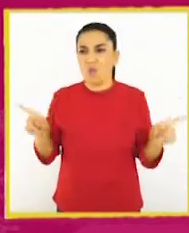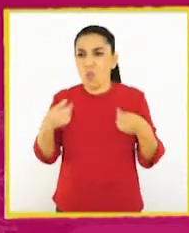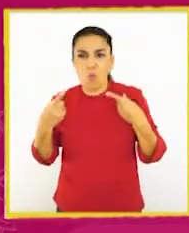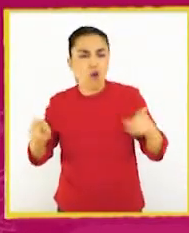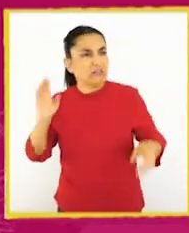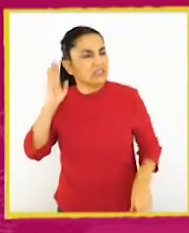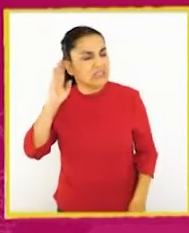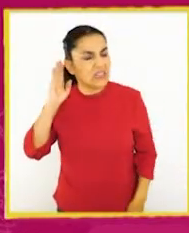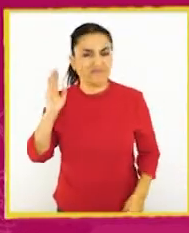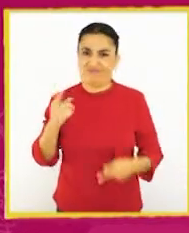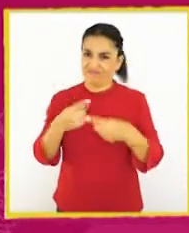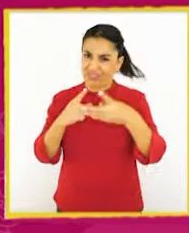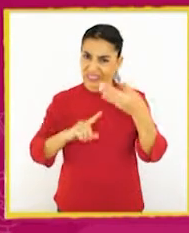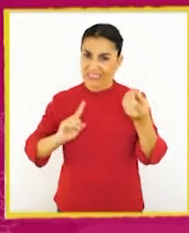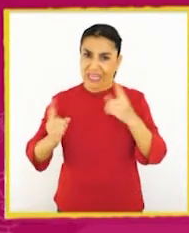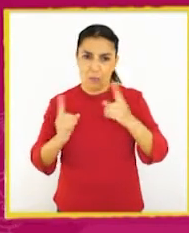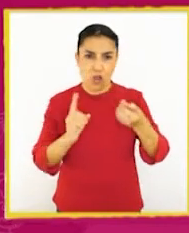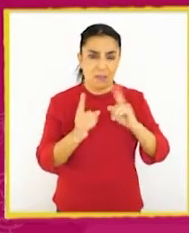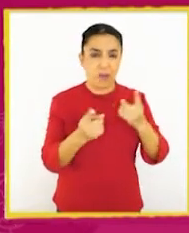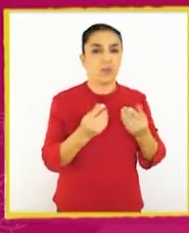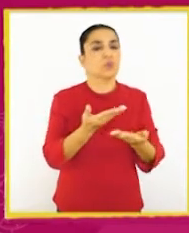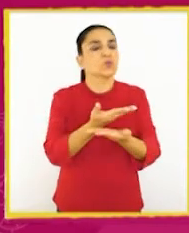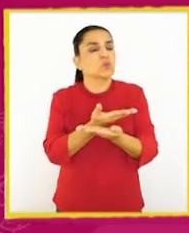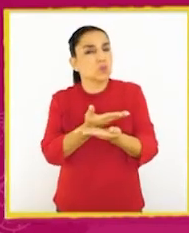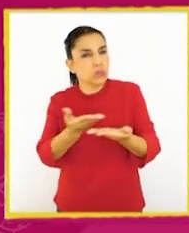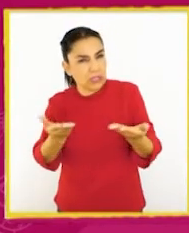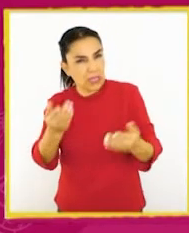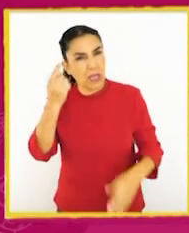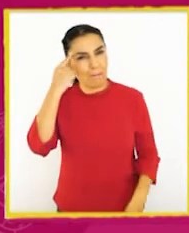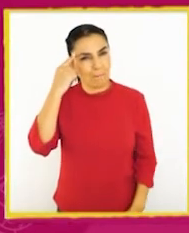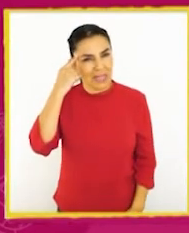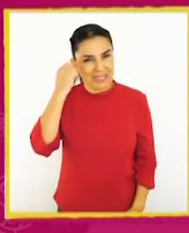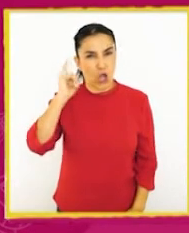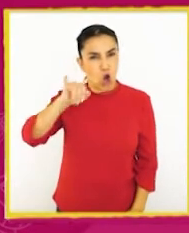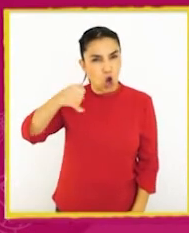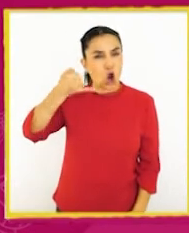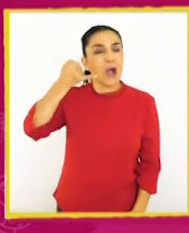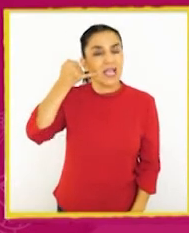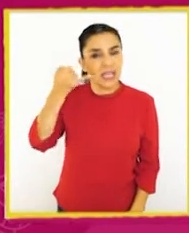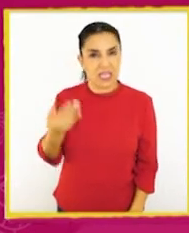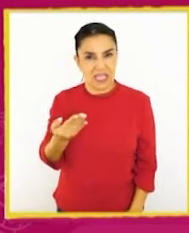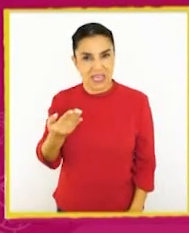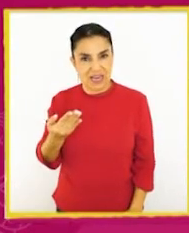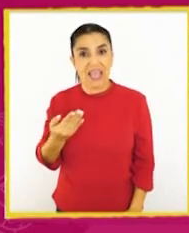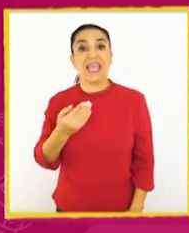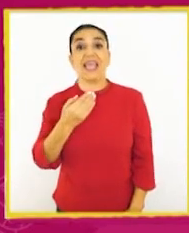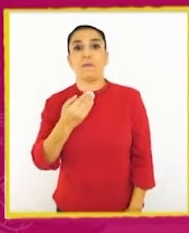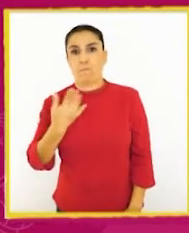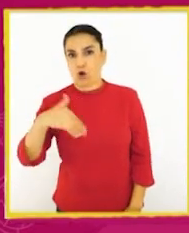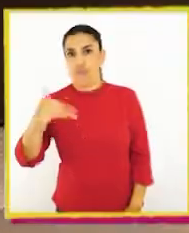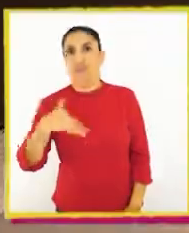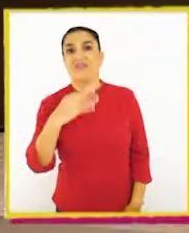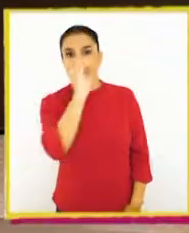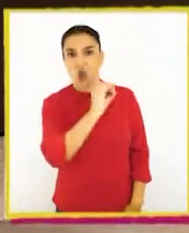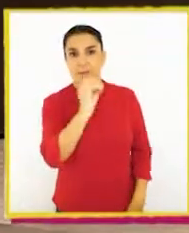escuchan, entre otros. ¿Y ustedes creen que Joaquín toma en cuenta la opinión de los demás?